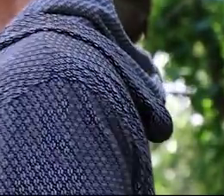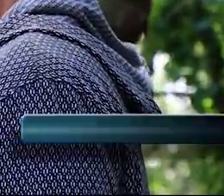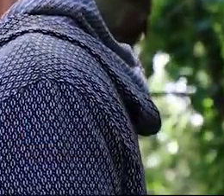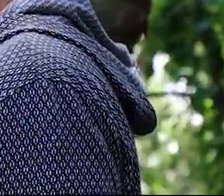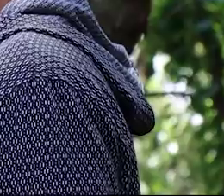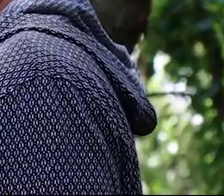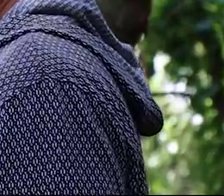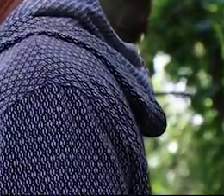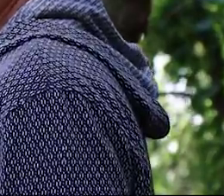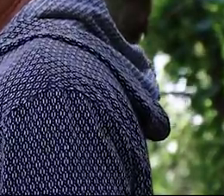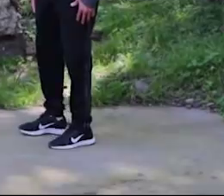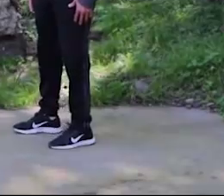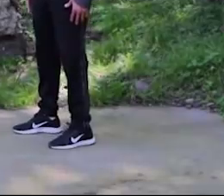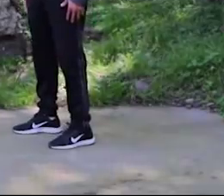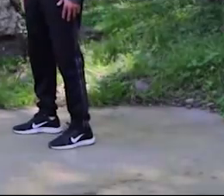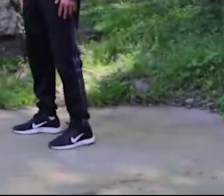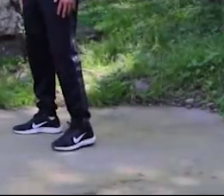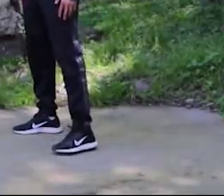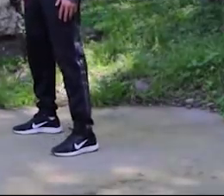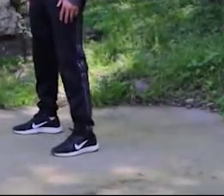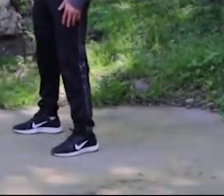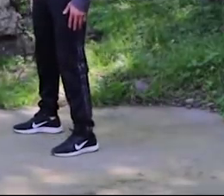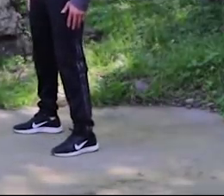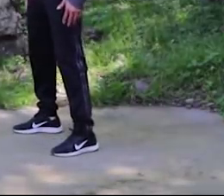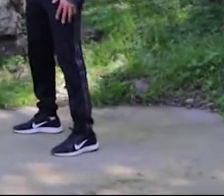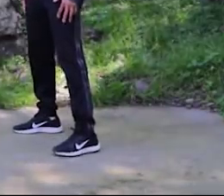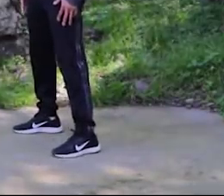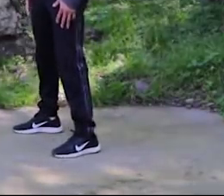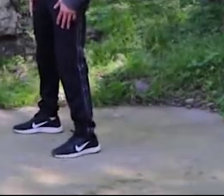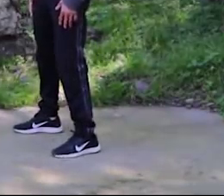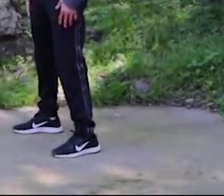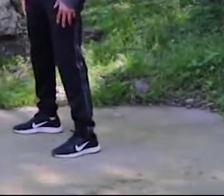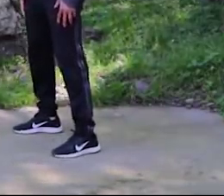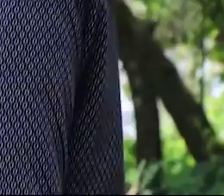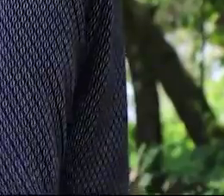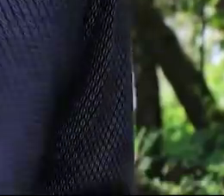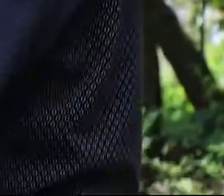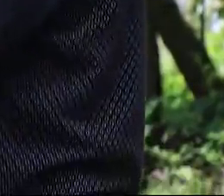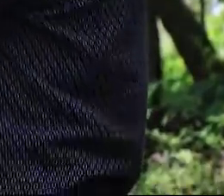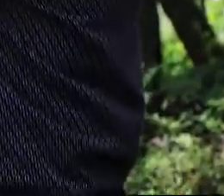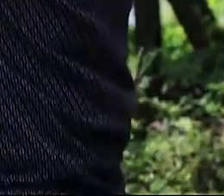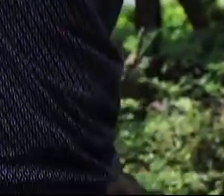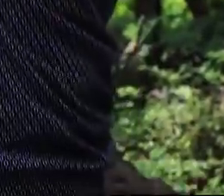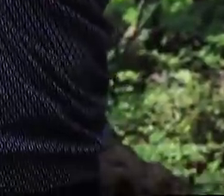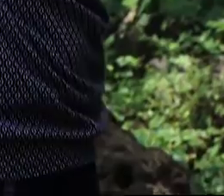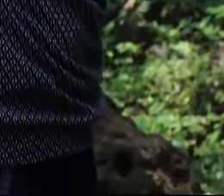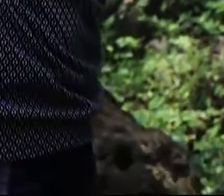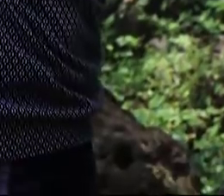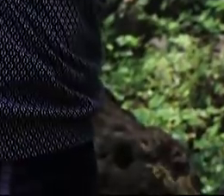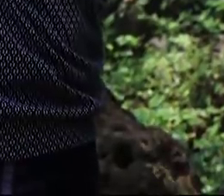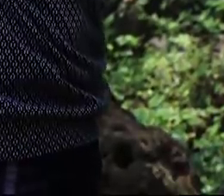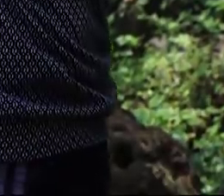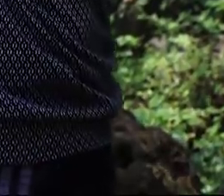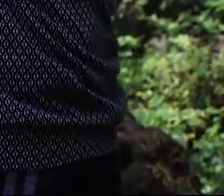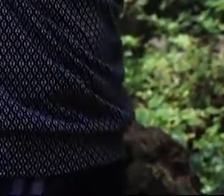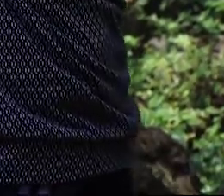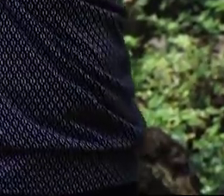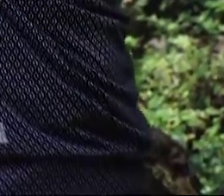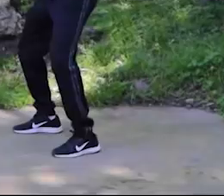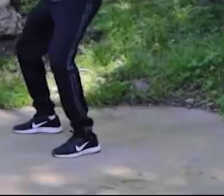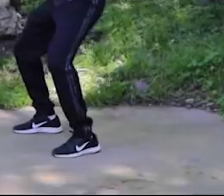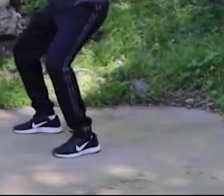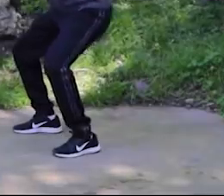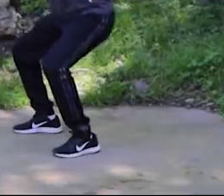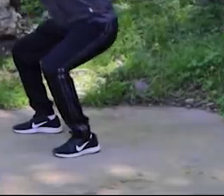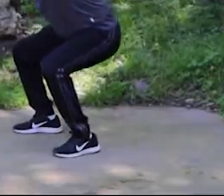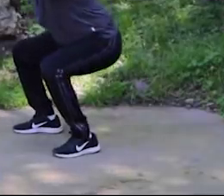pararnos. Vamos a abrir nuestro compás de tal manera que nos estamos cómodos. Extendemos brazo al frente y